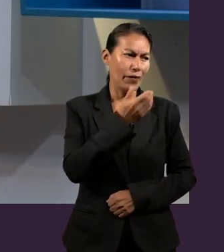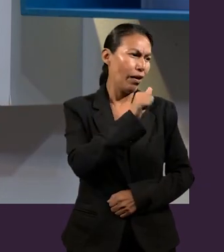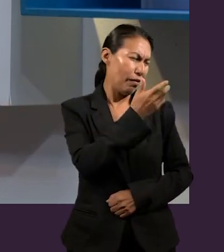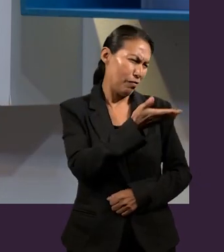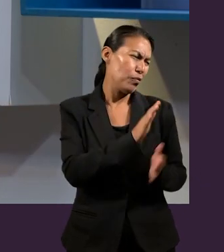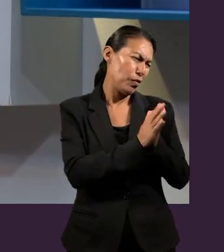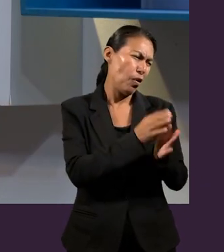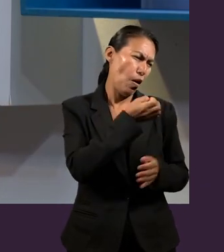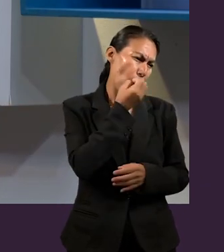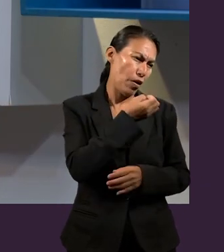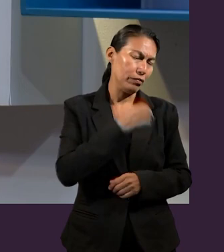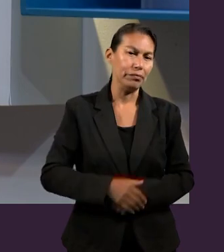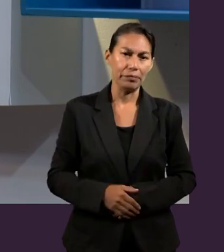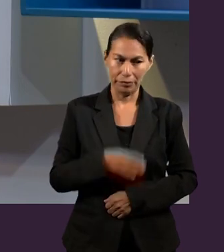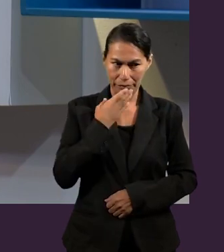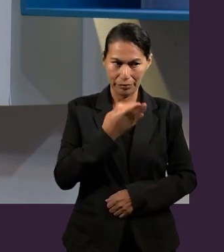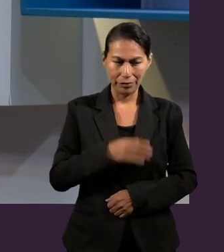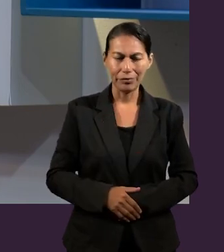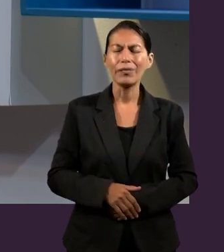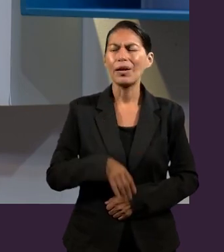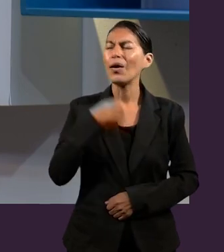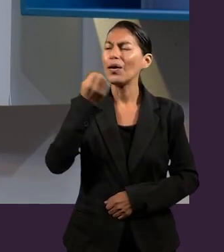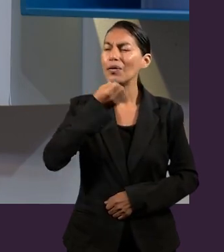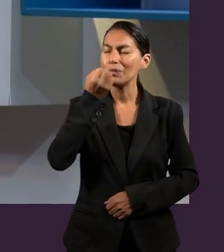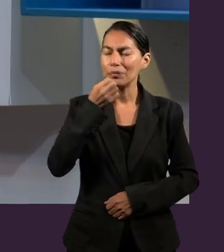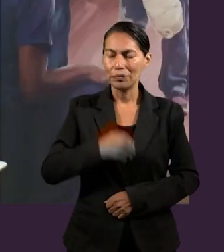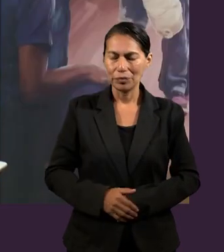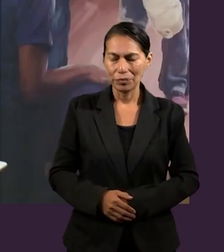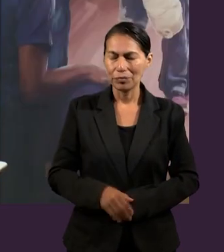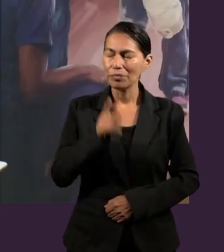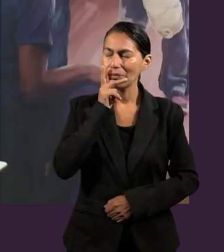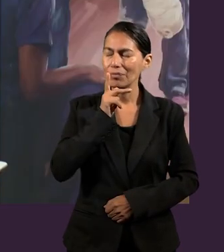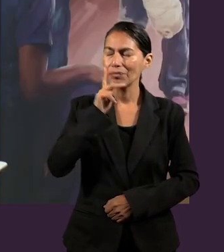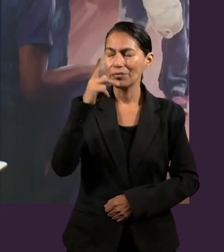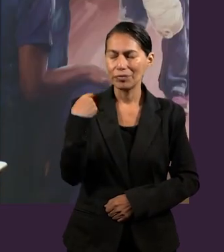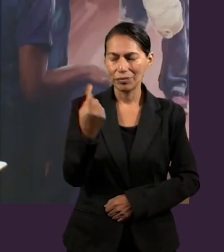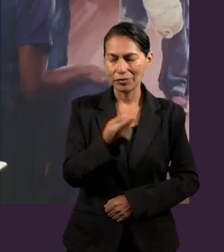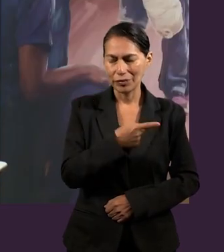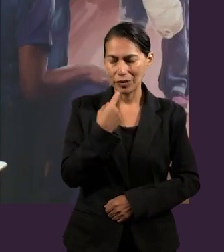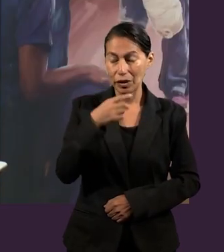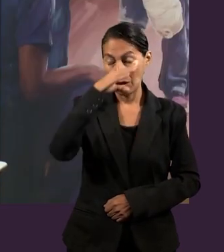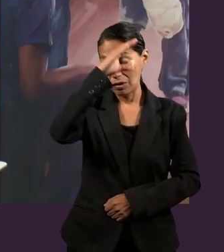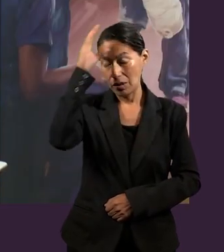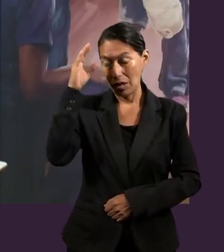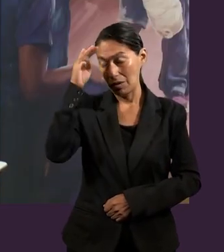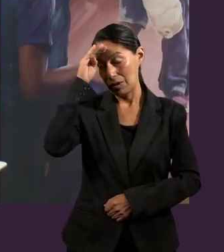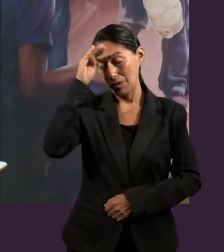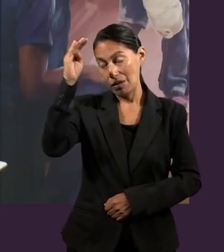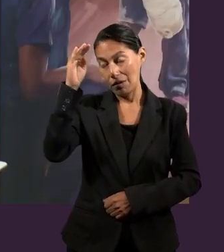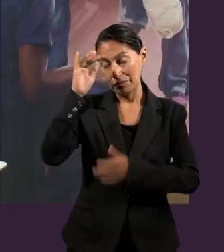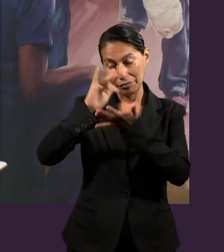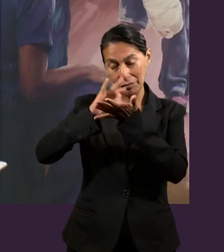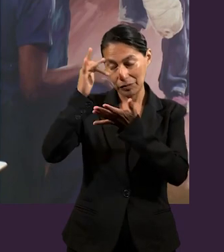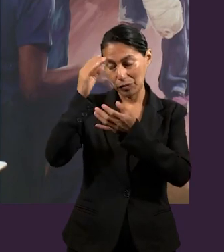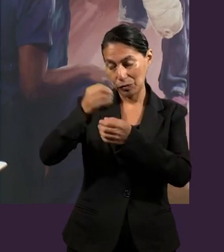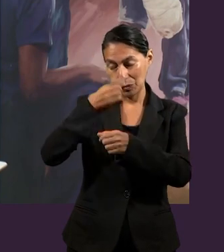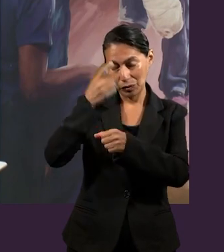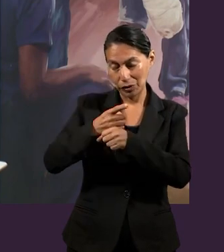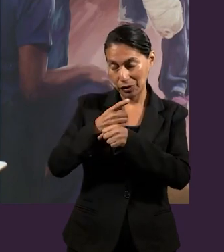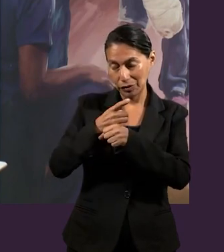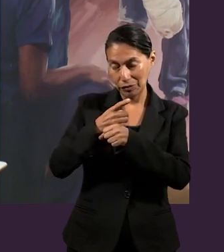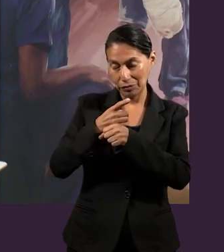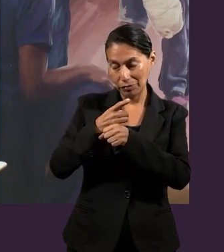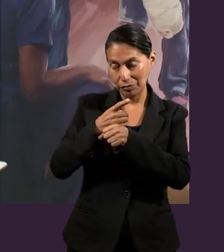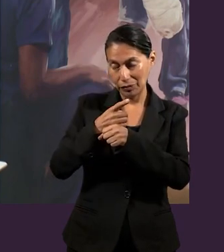Adelie nos va a guiar, por favor, en la oración. ¿Está bien? Oremos. Padre nuestro que estás en los cielos, Señor, gracias. Te damos